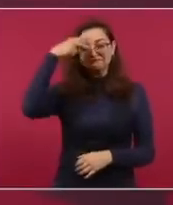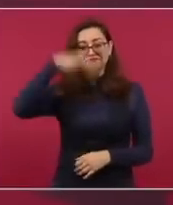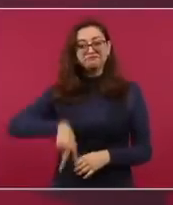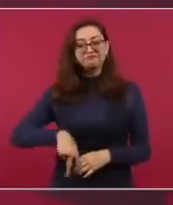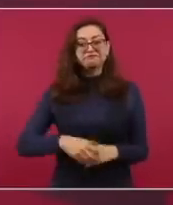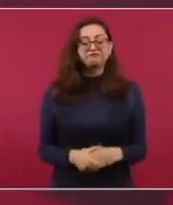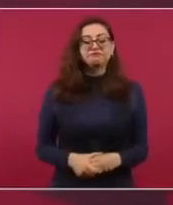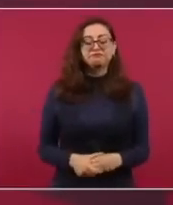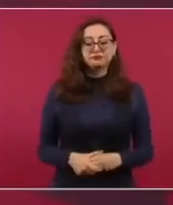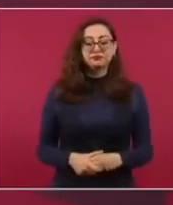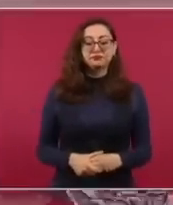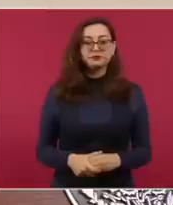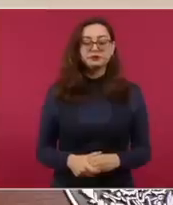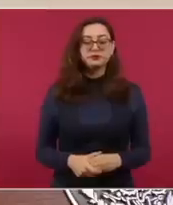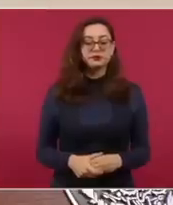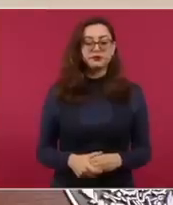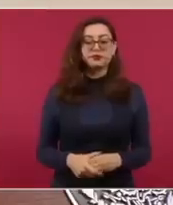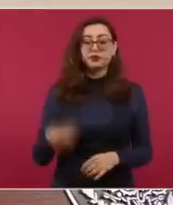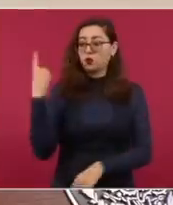lo mismo,